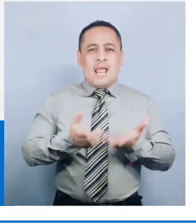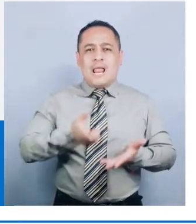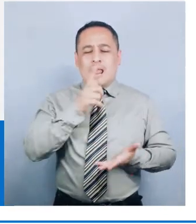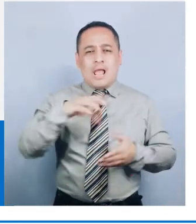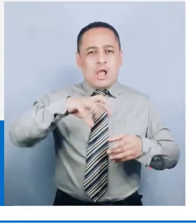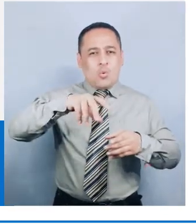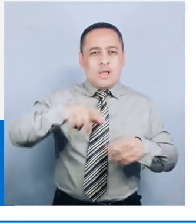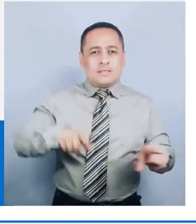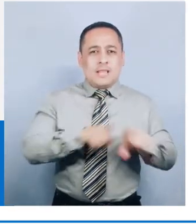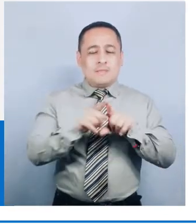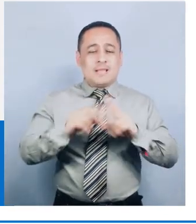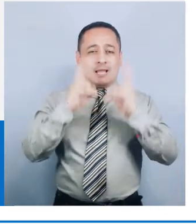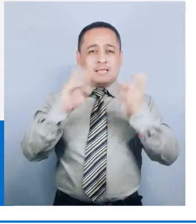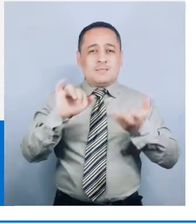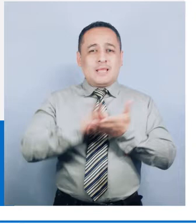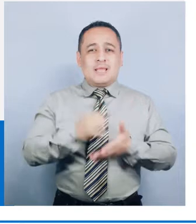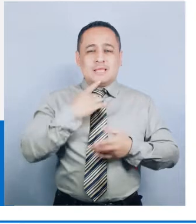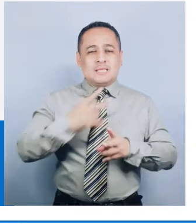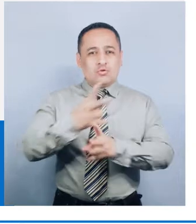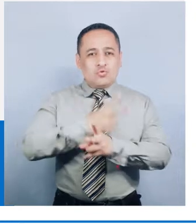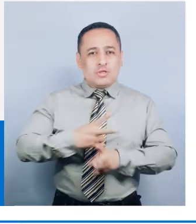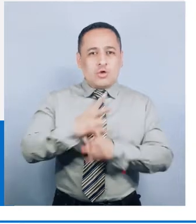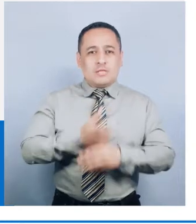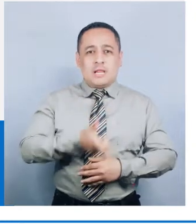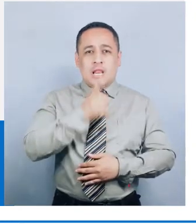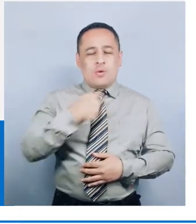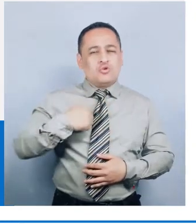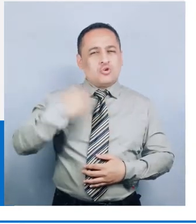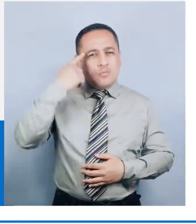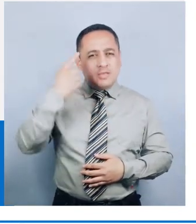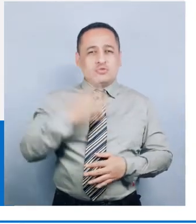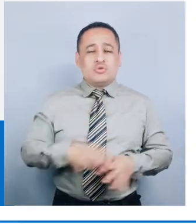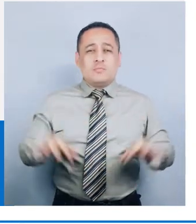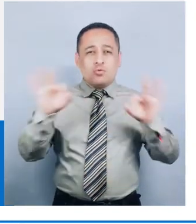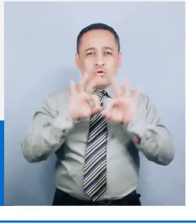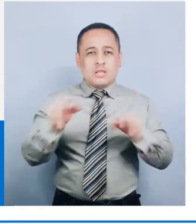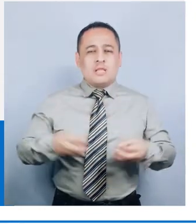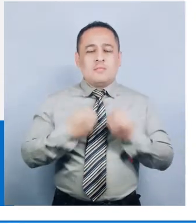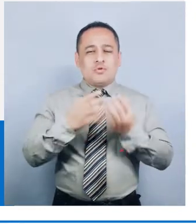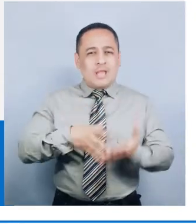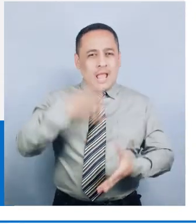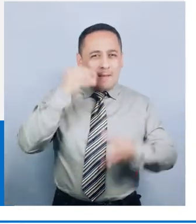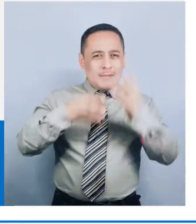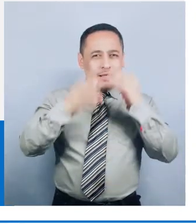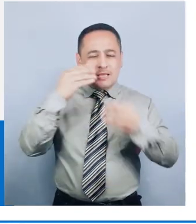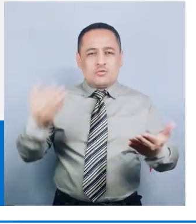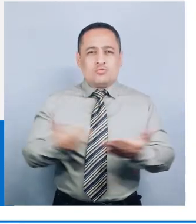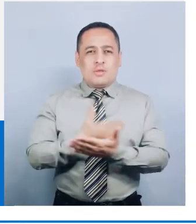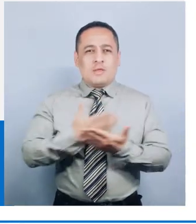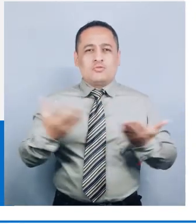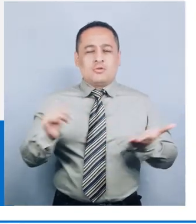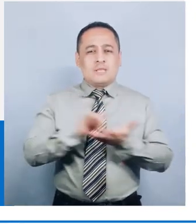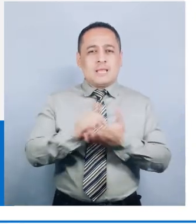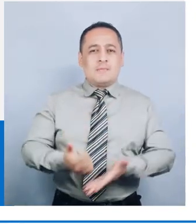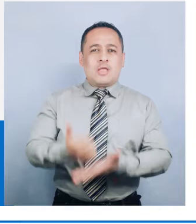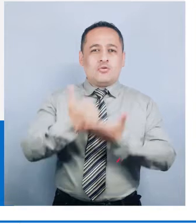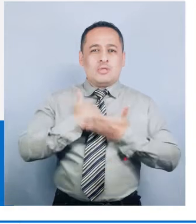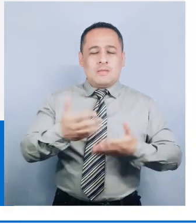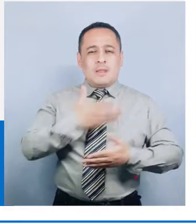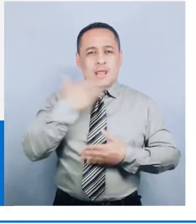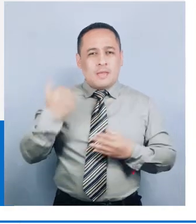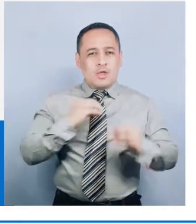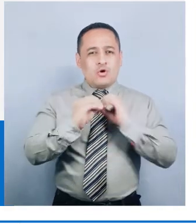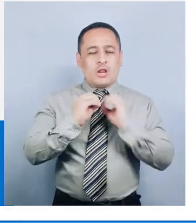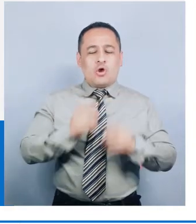María García Fernández La temática es el cuidado del agua. Me pareció muy importante ya que aprendí nuevas cosas que me